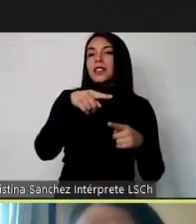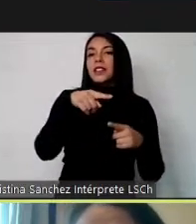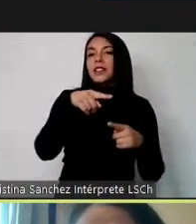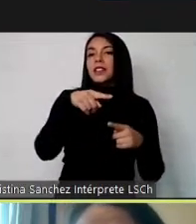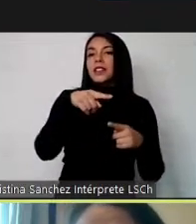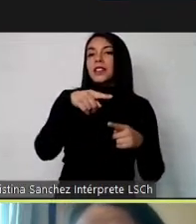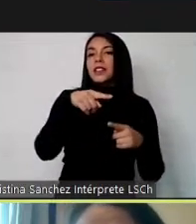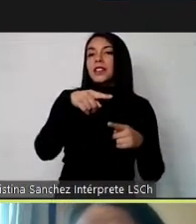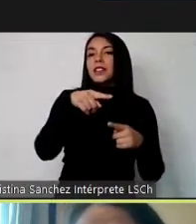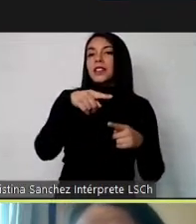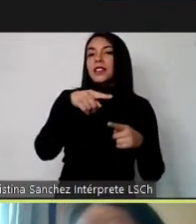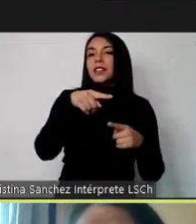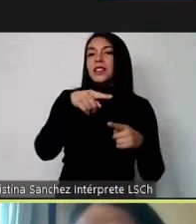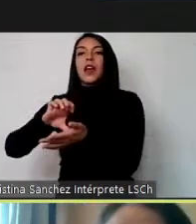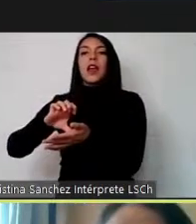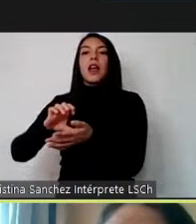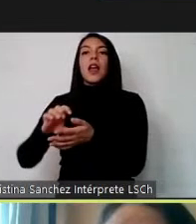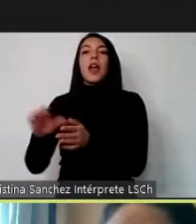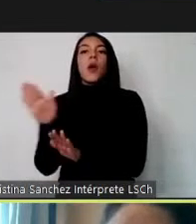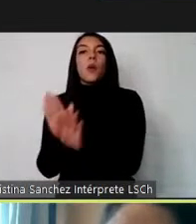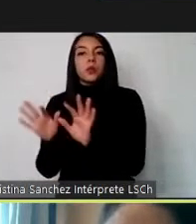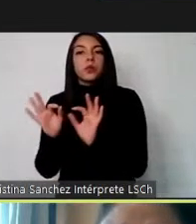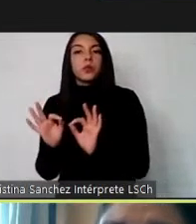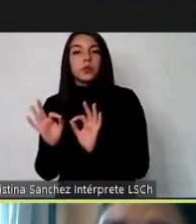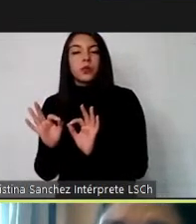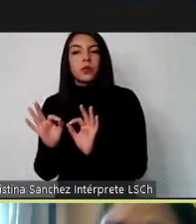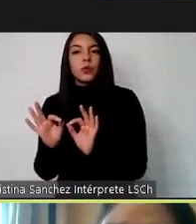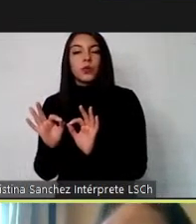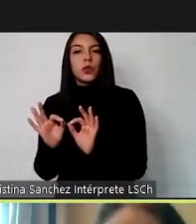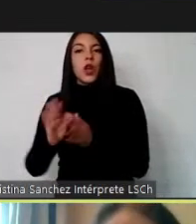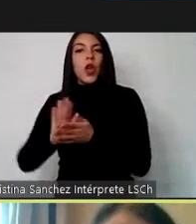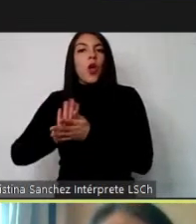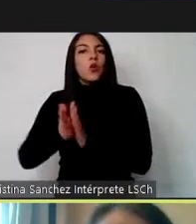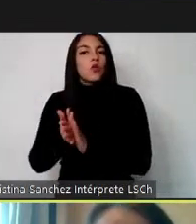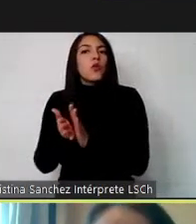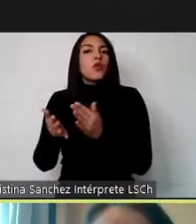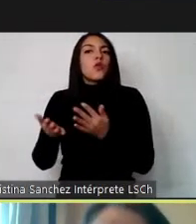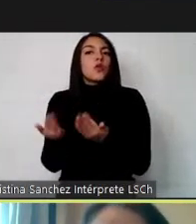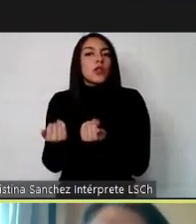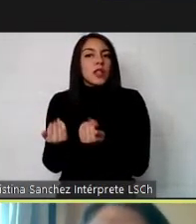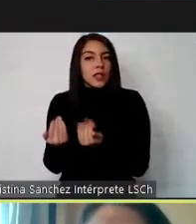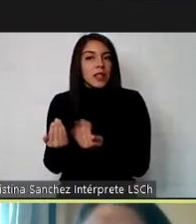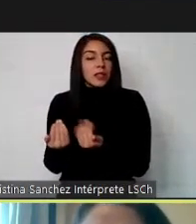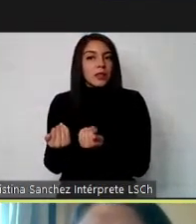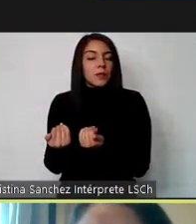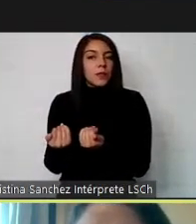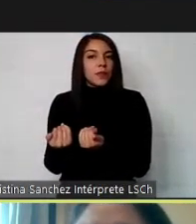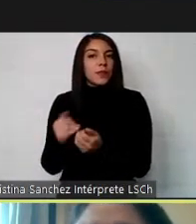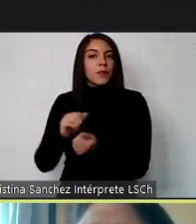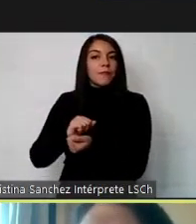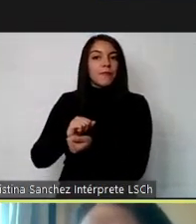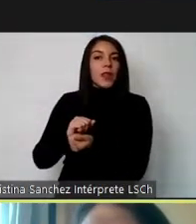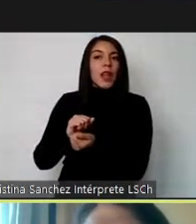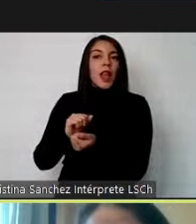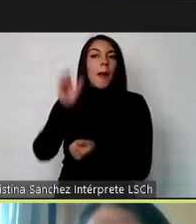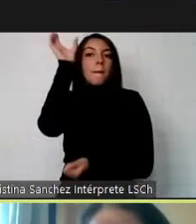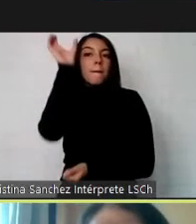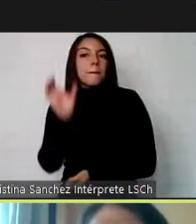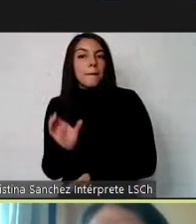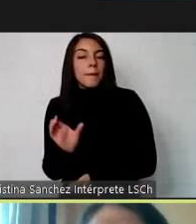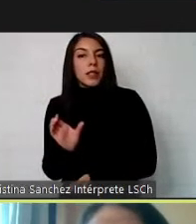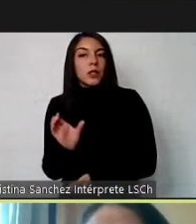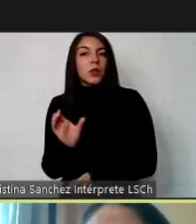deben garantizar las condiciones necesarias para que esta persona que tiene una diversidad